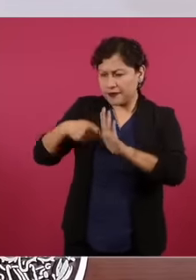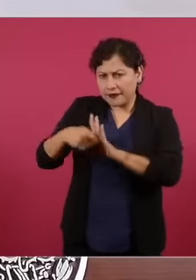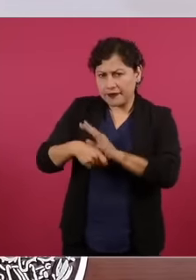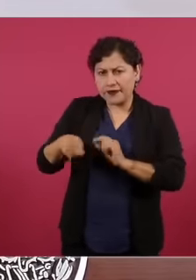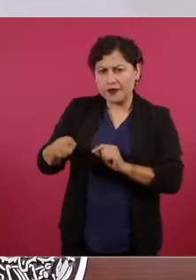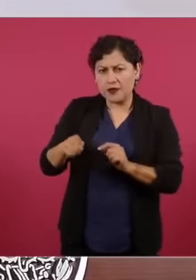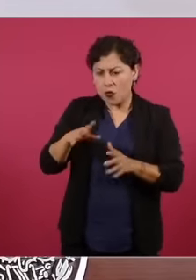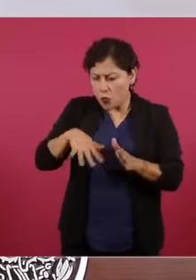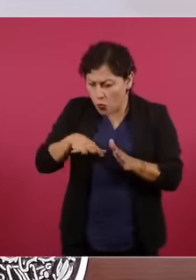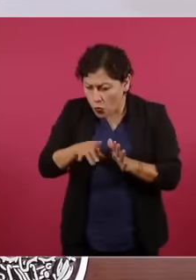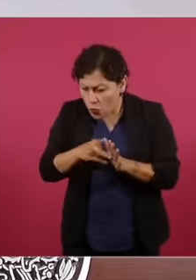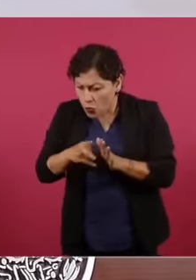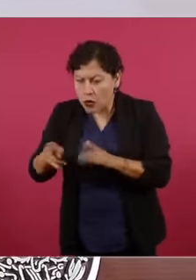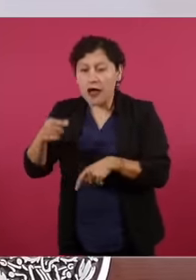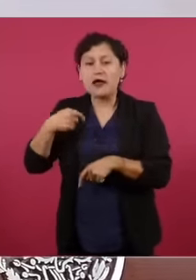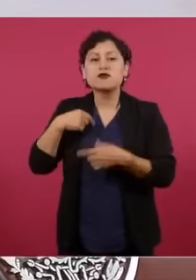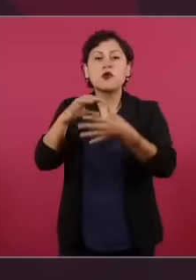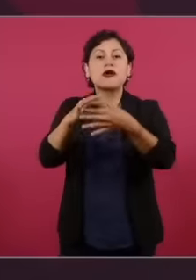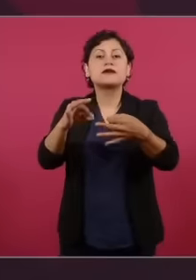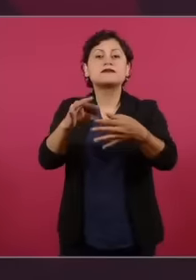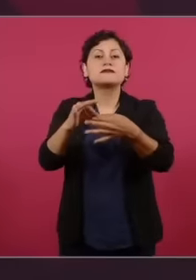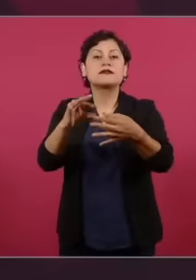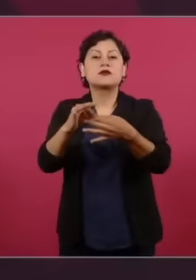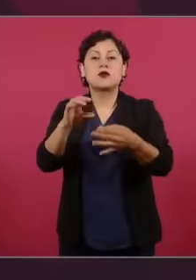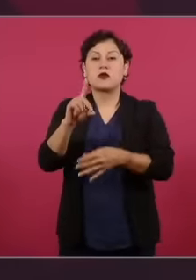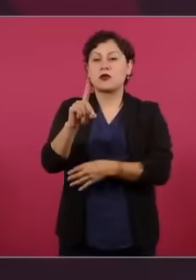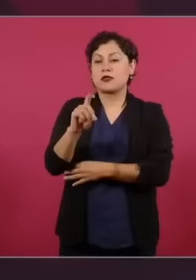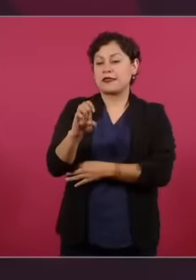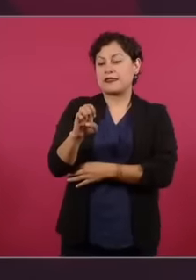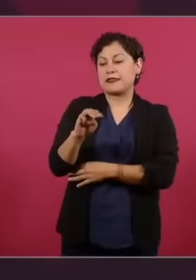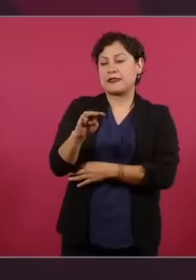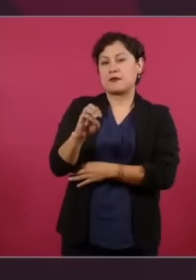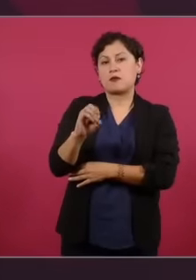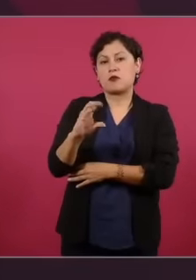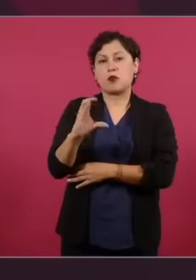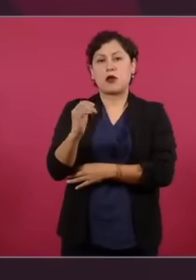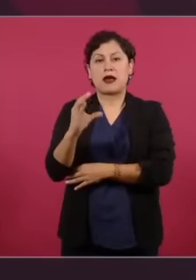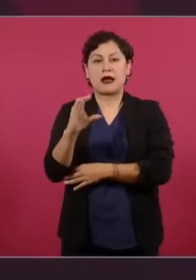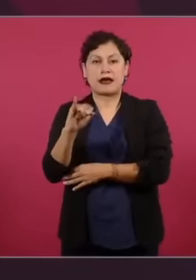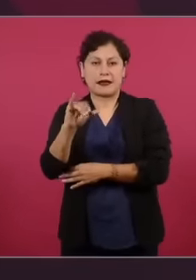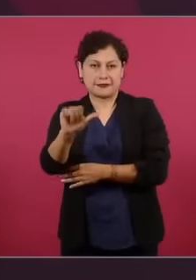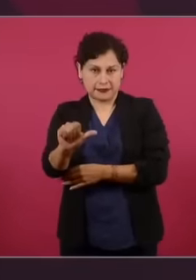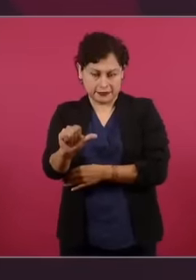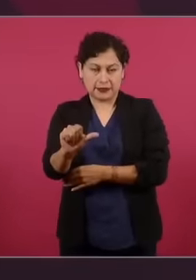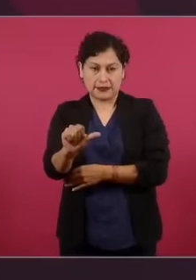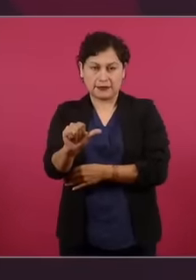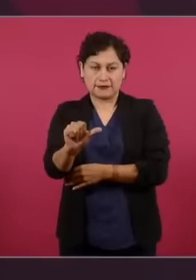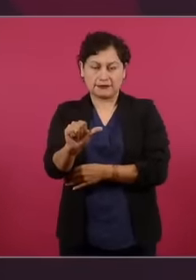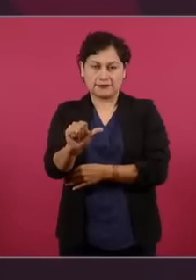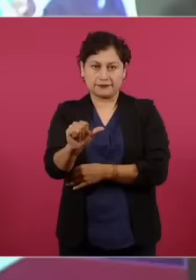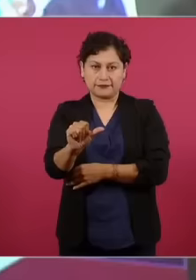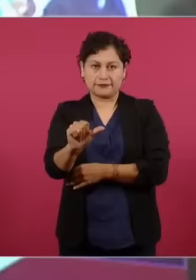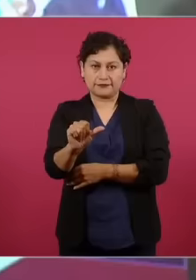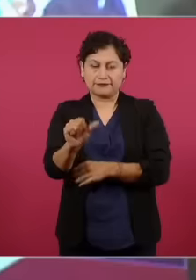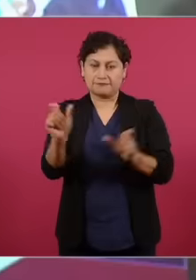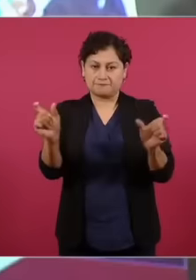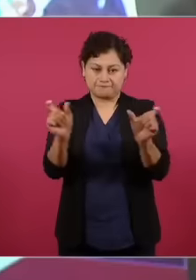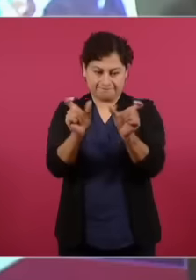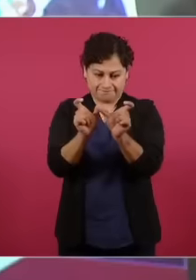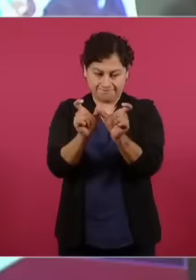¿Sí? ¿Qué es lo que Les gusta A los oligarcas A los de arriba